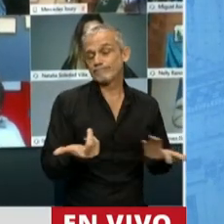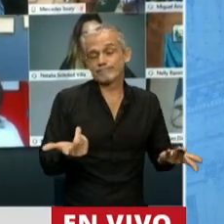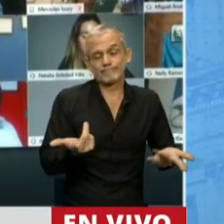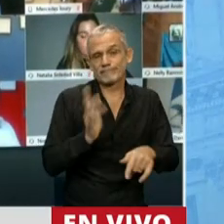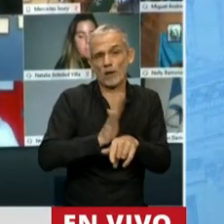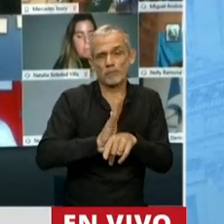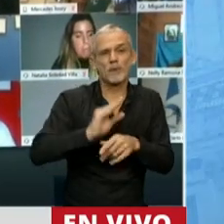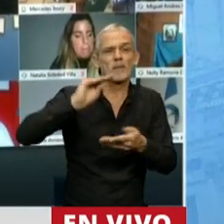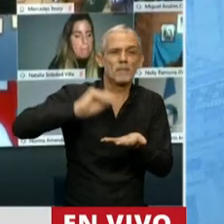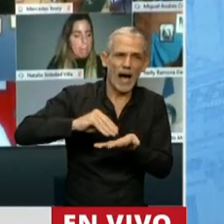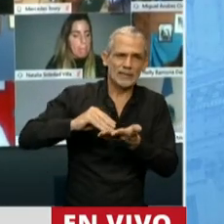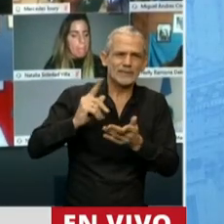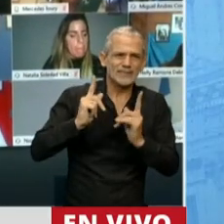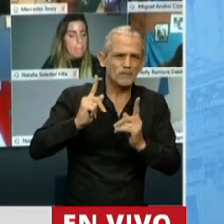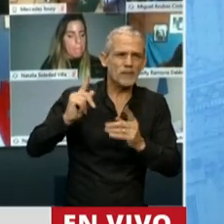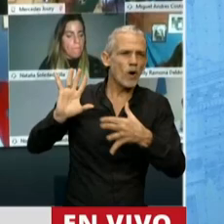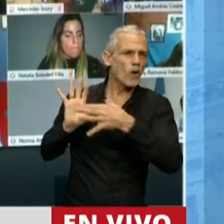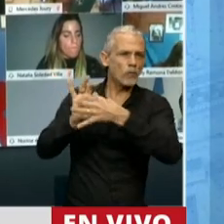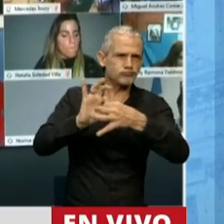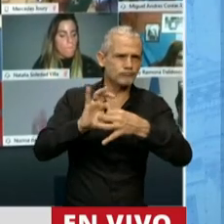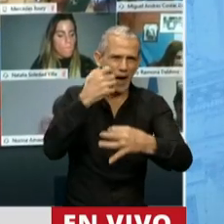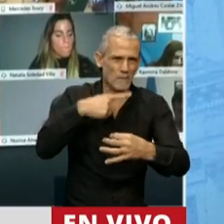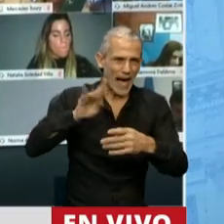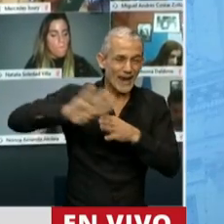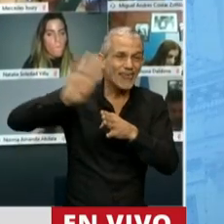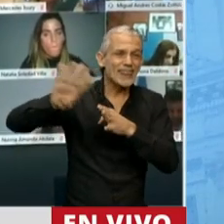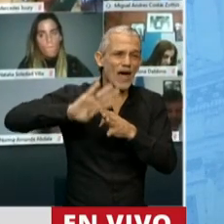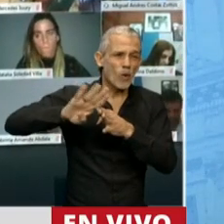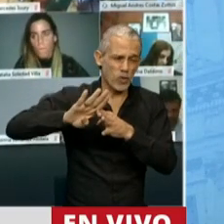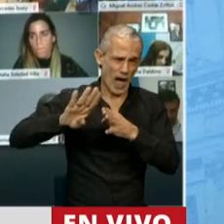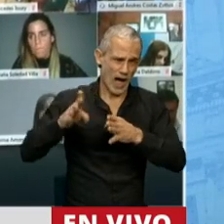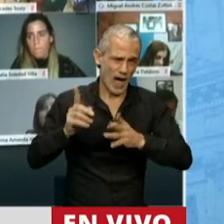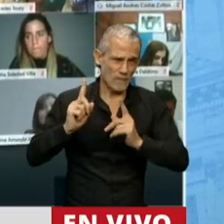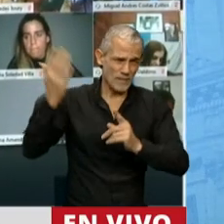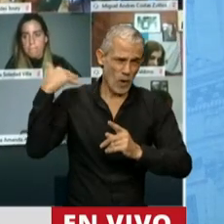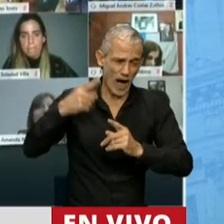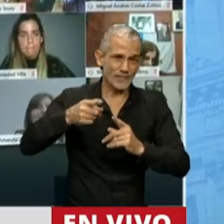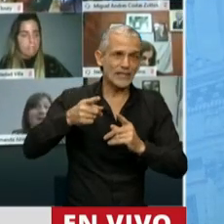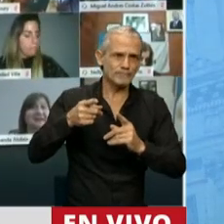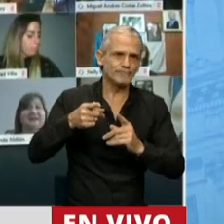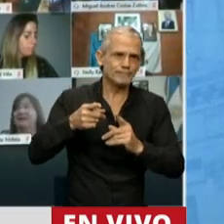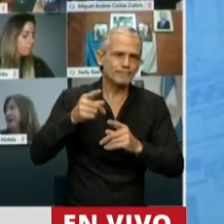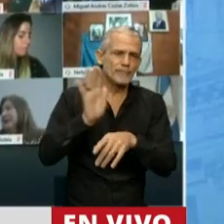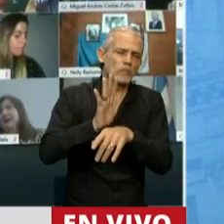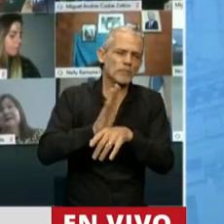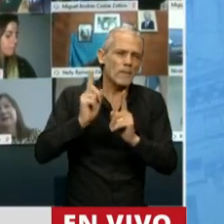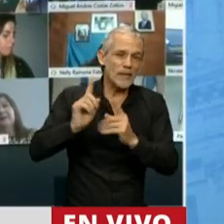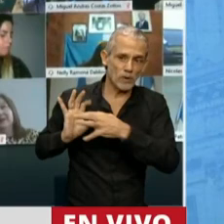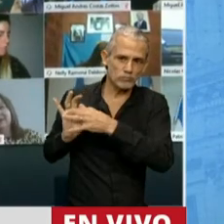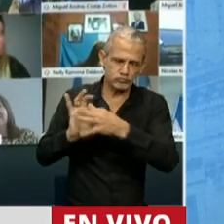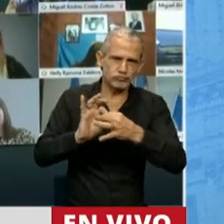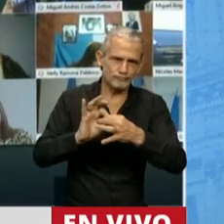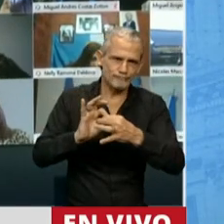mega endeudamiento, una convalidación es este acuerdo, una convalidación, darle